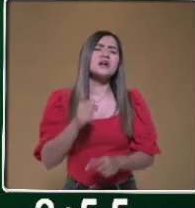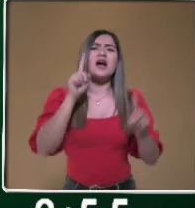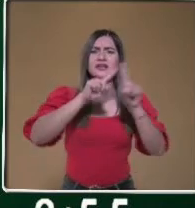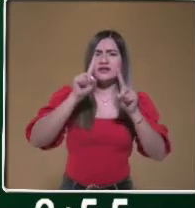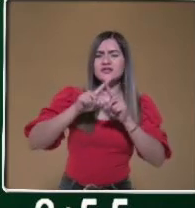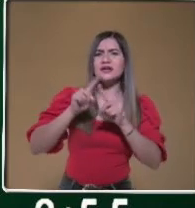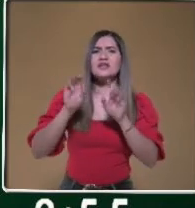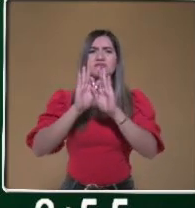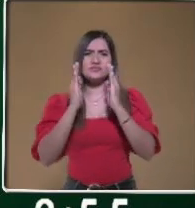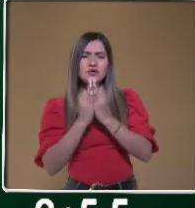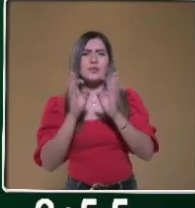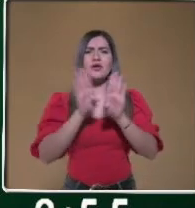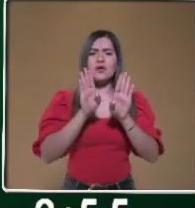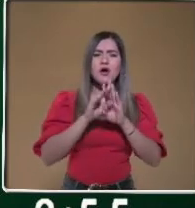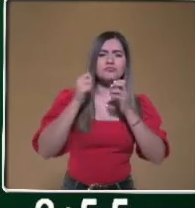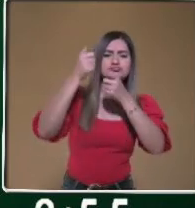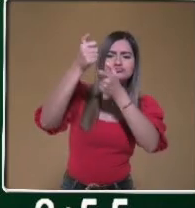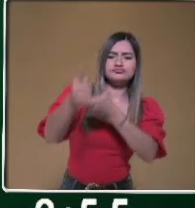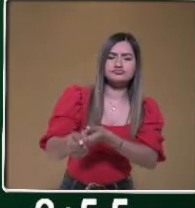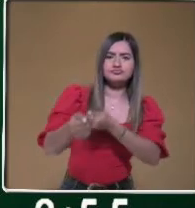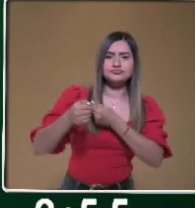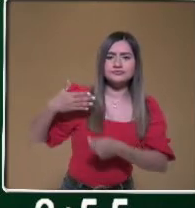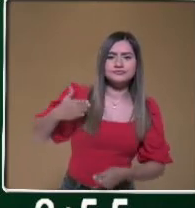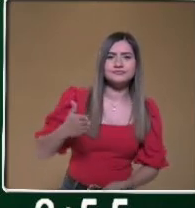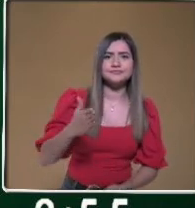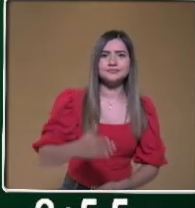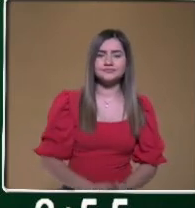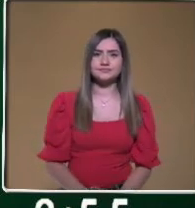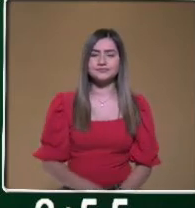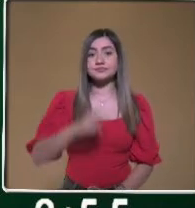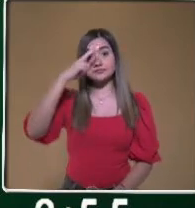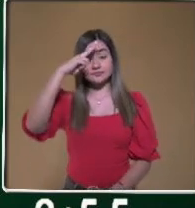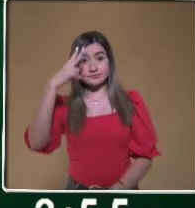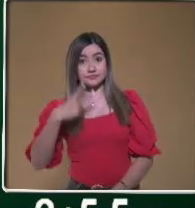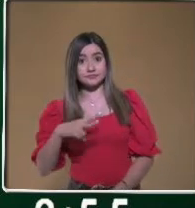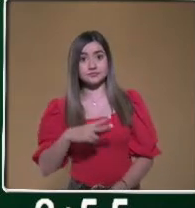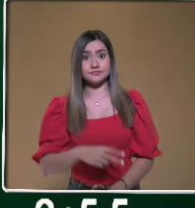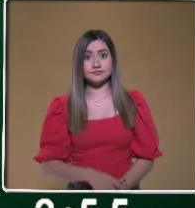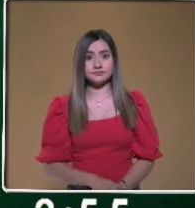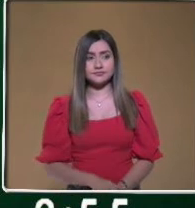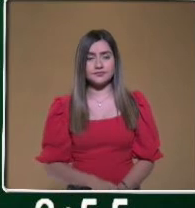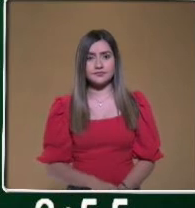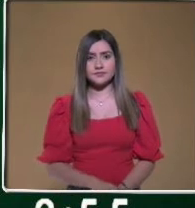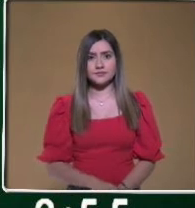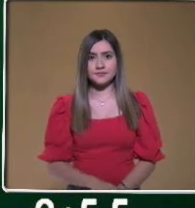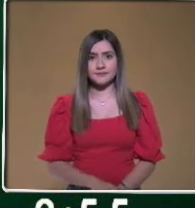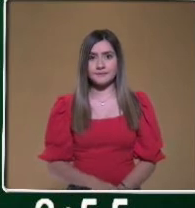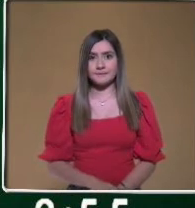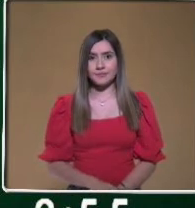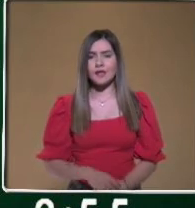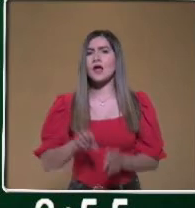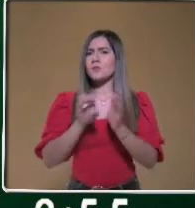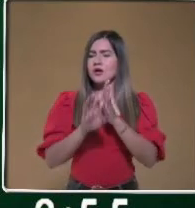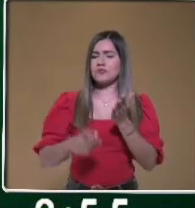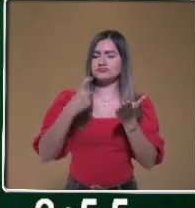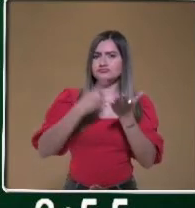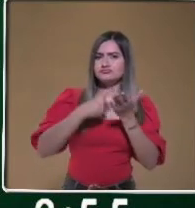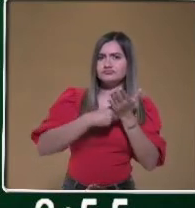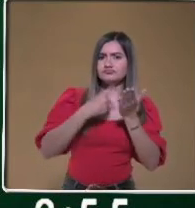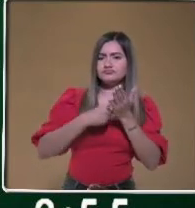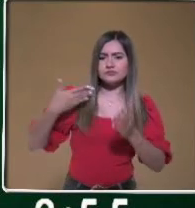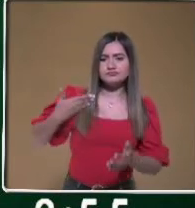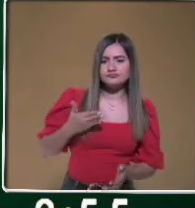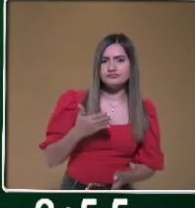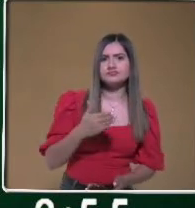técnicas que permite la captura y extracción de peces. México se destaca en la pesca de camarón, mojarra, atún